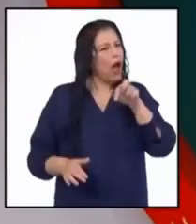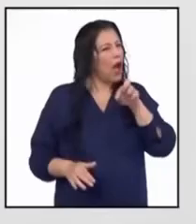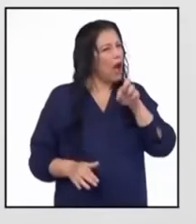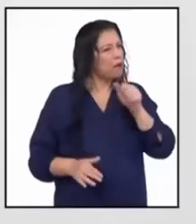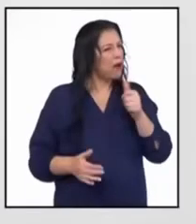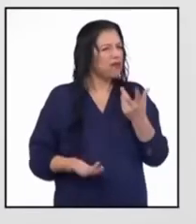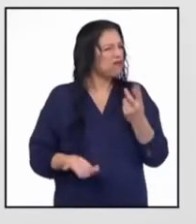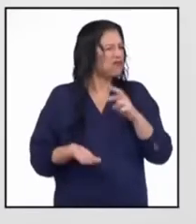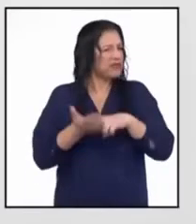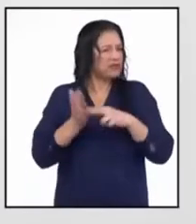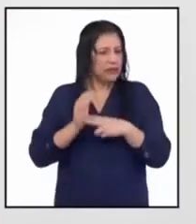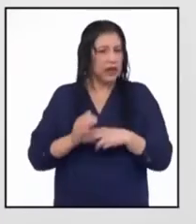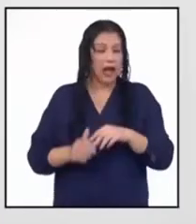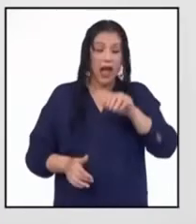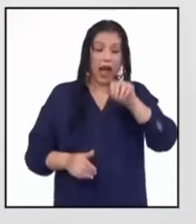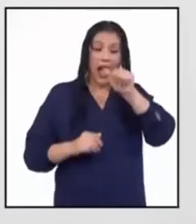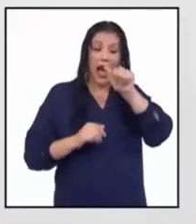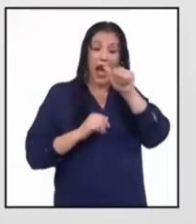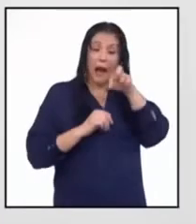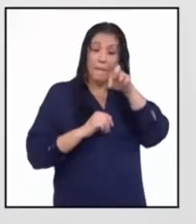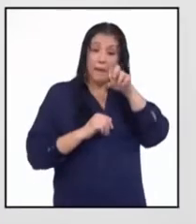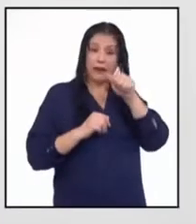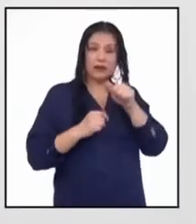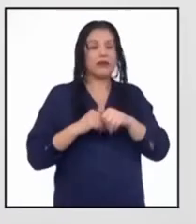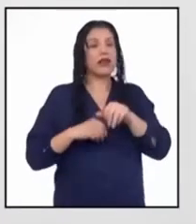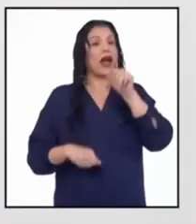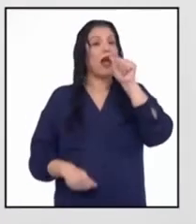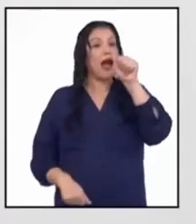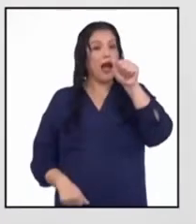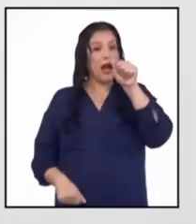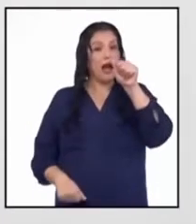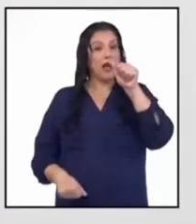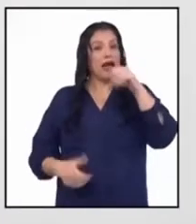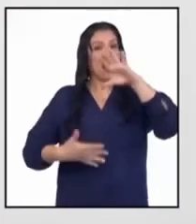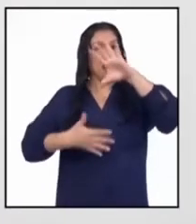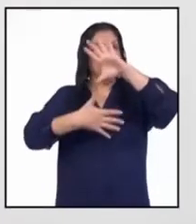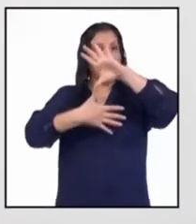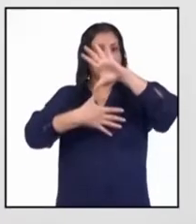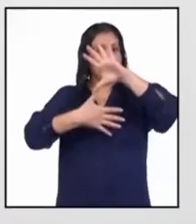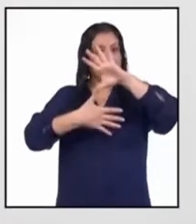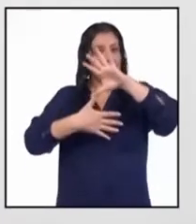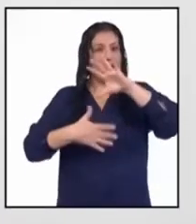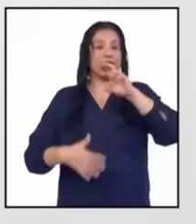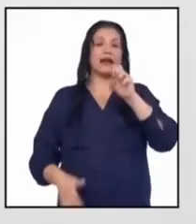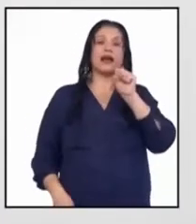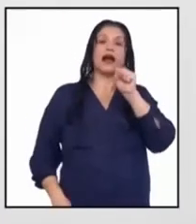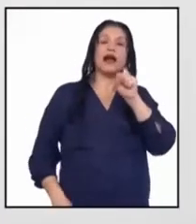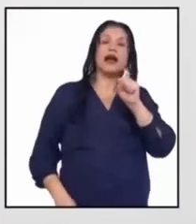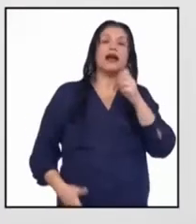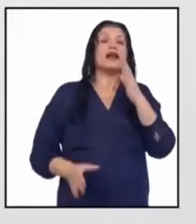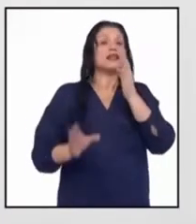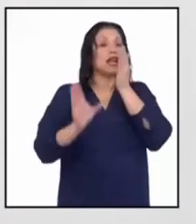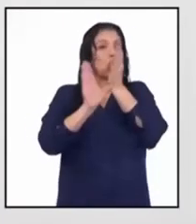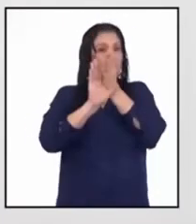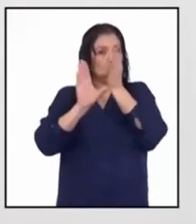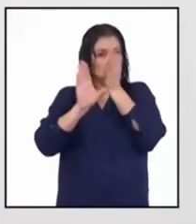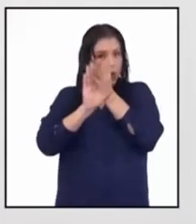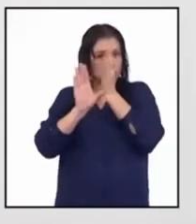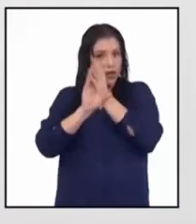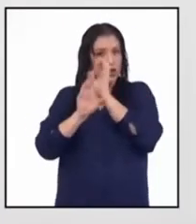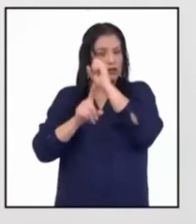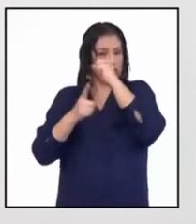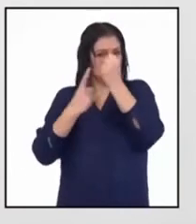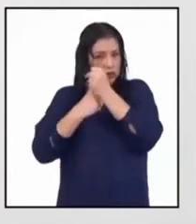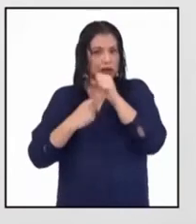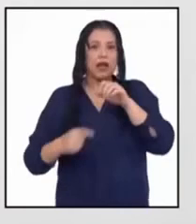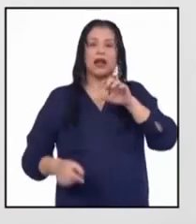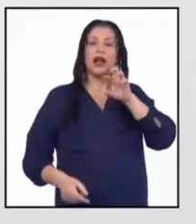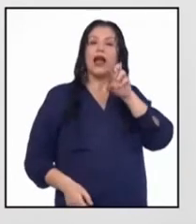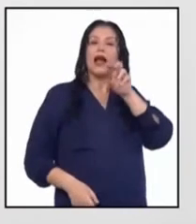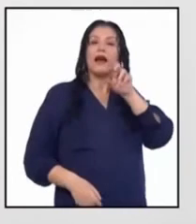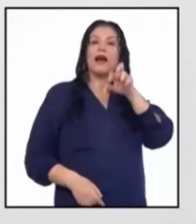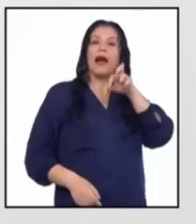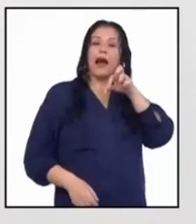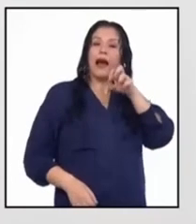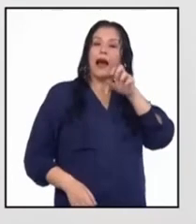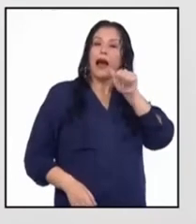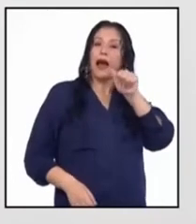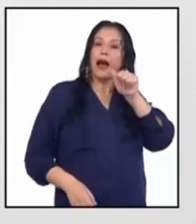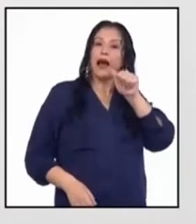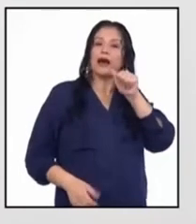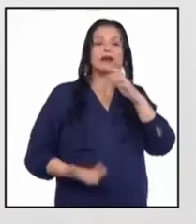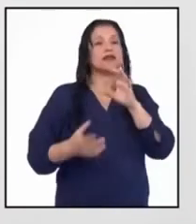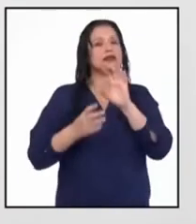significa. APA son las siglas de American Psychological Association, que